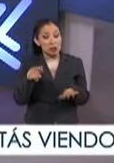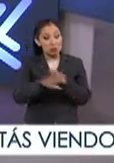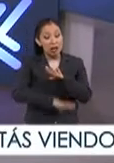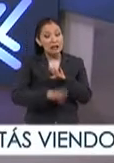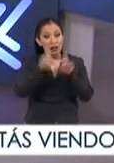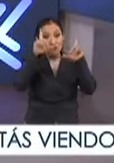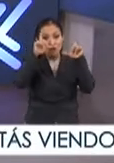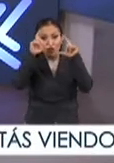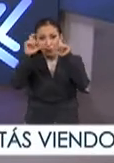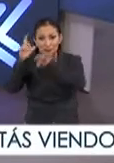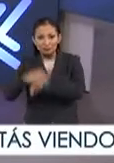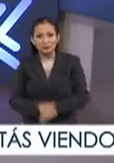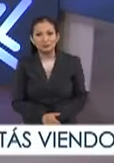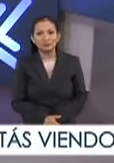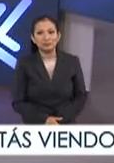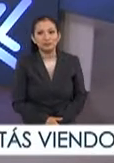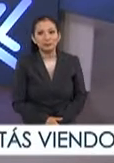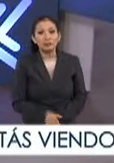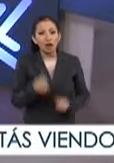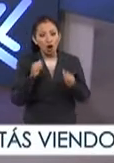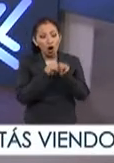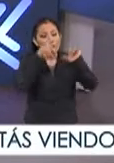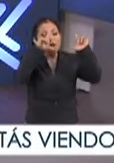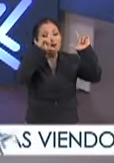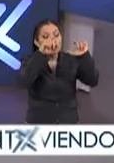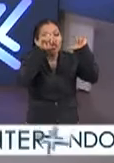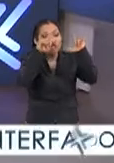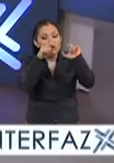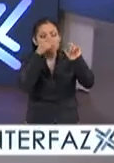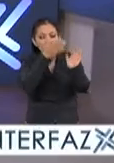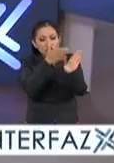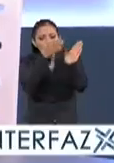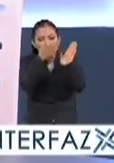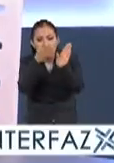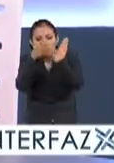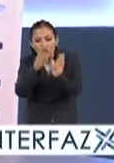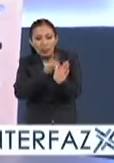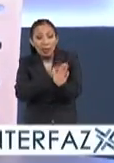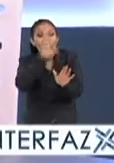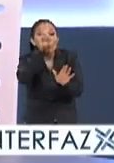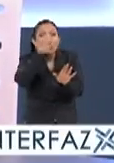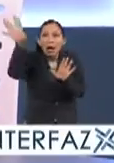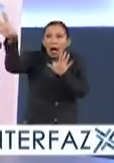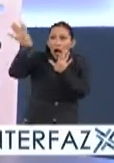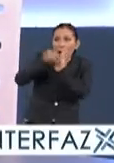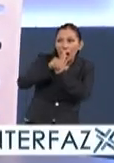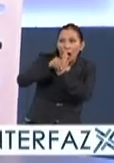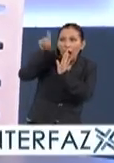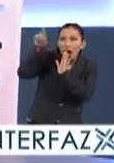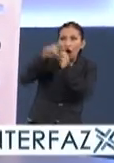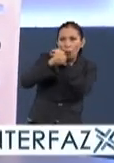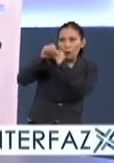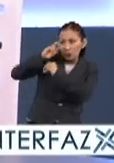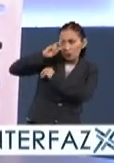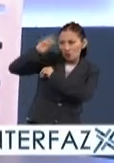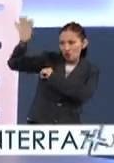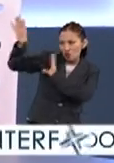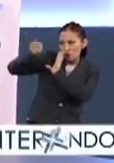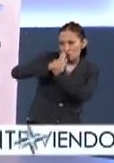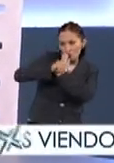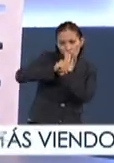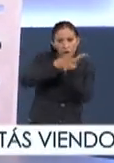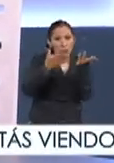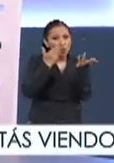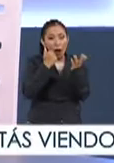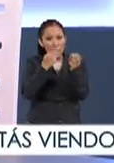base de las fotografías ¿no? base de las fotografías y que tiene que ser algo tomado de la realidad ¿no? en general objetos que tú puedes objetos